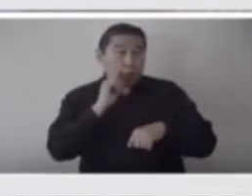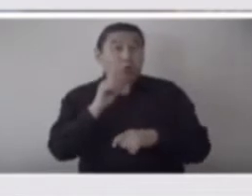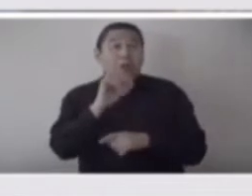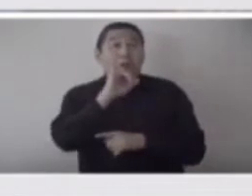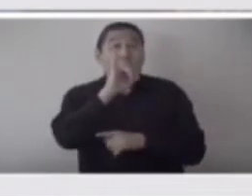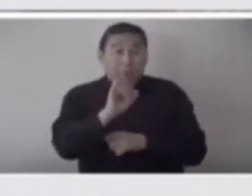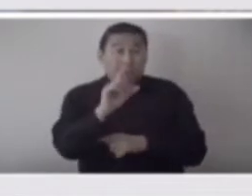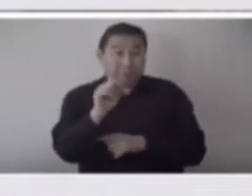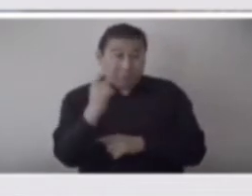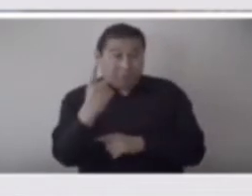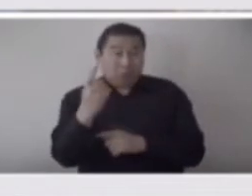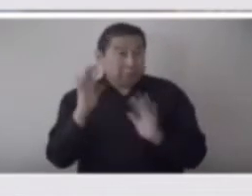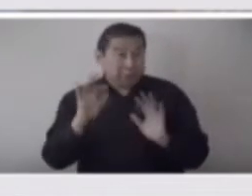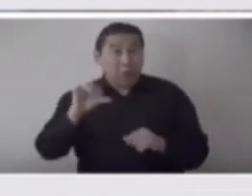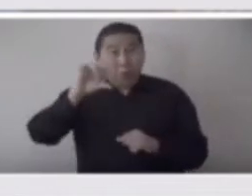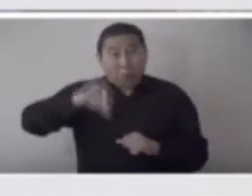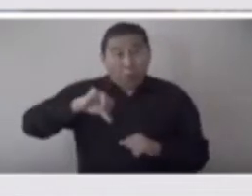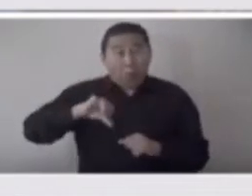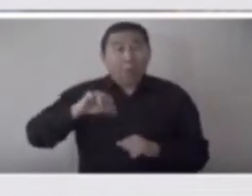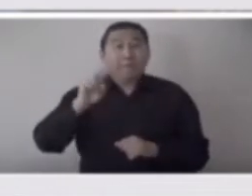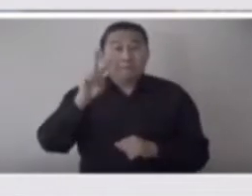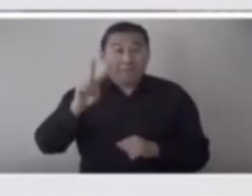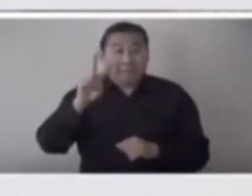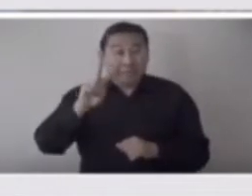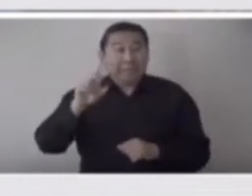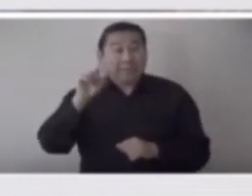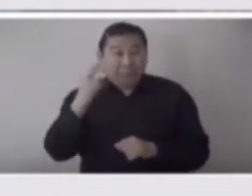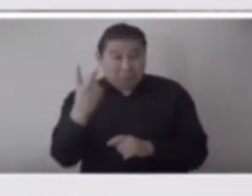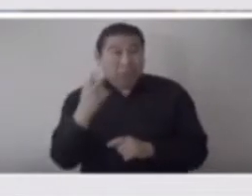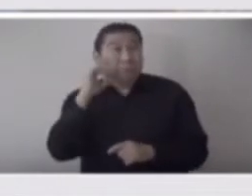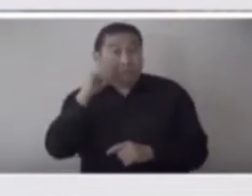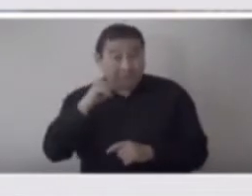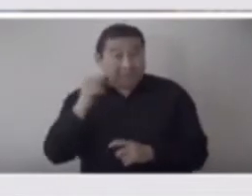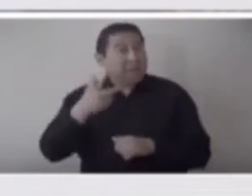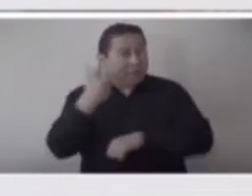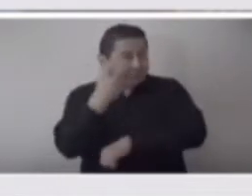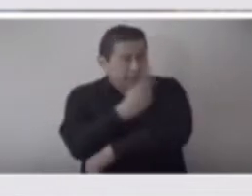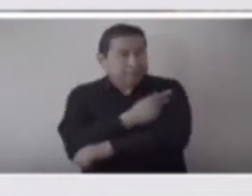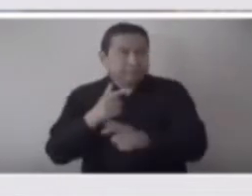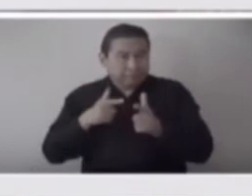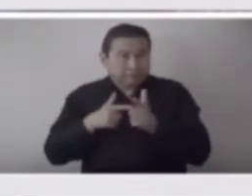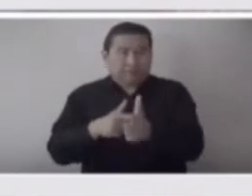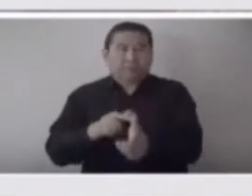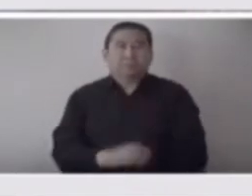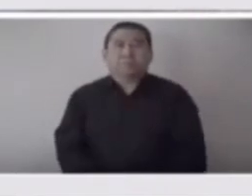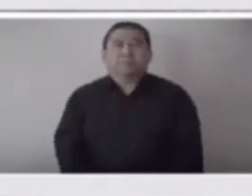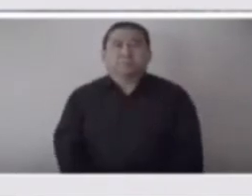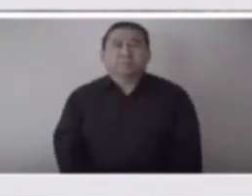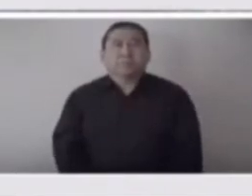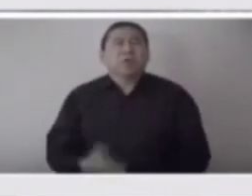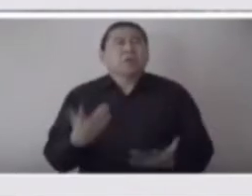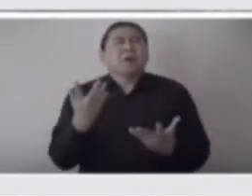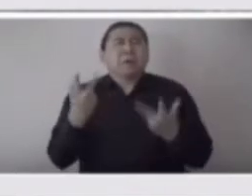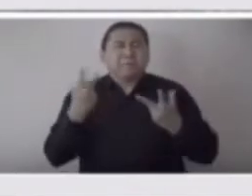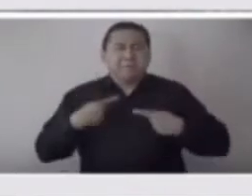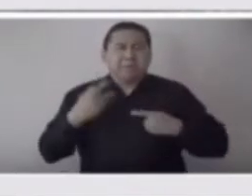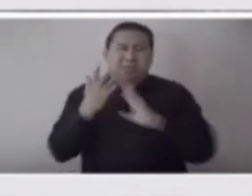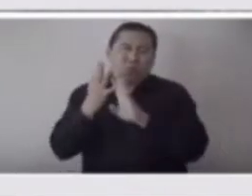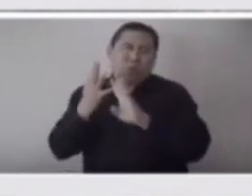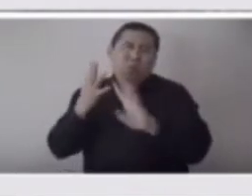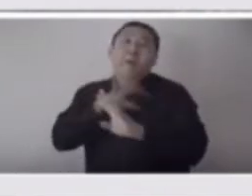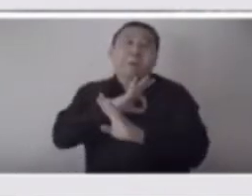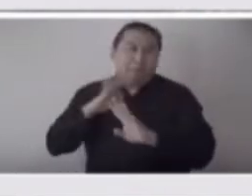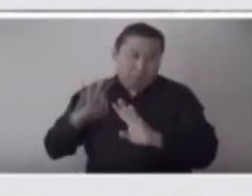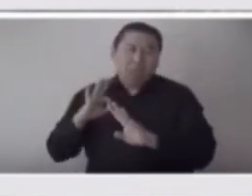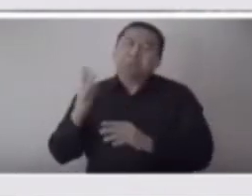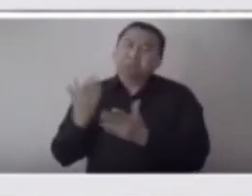que fue el día de hoy, viernes 22, que es el día de mañana, para que tanta gente tenga la posibilidad